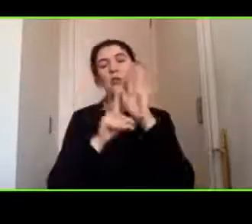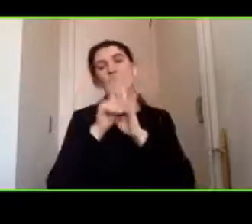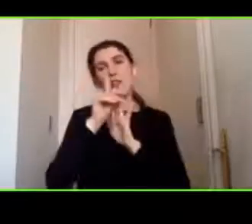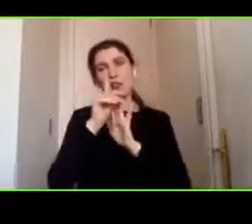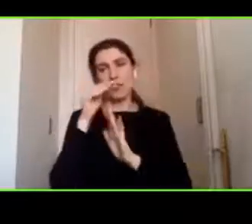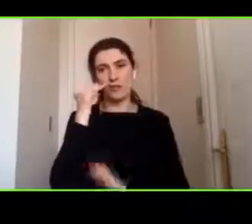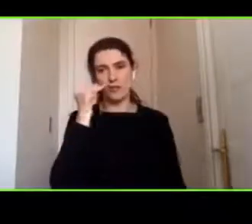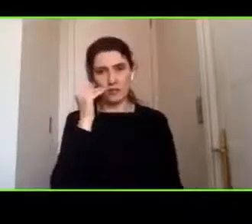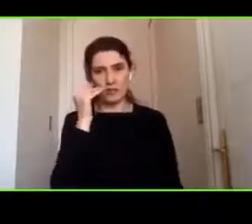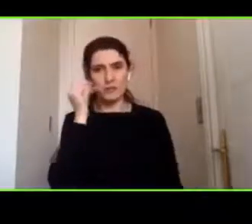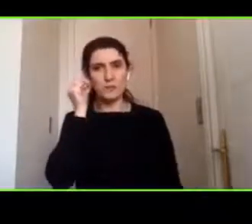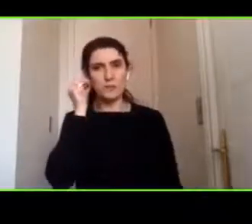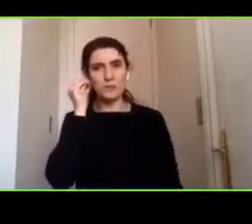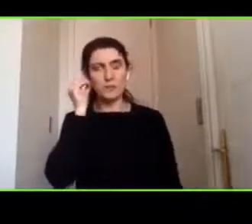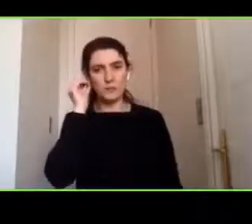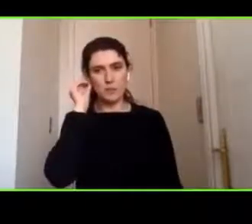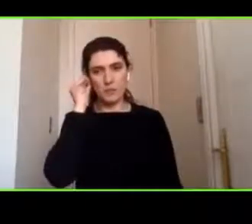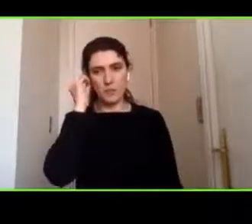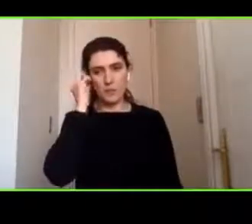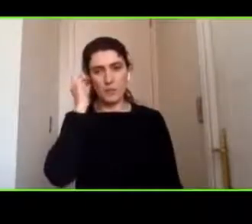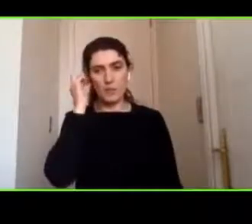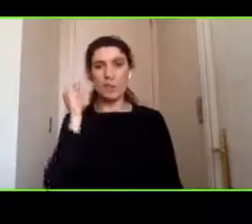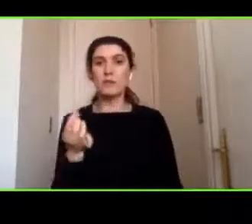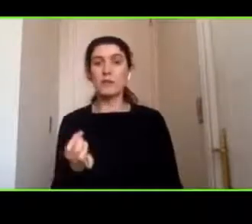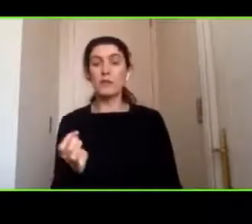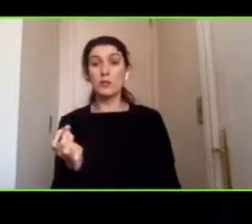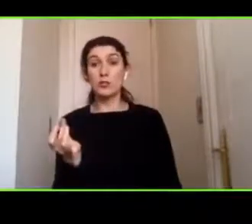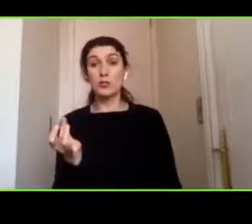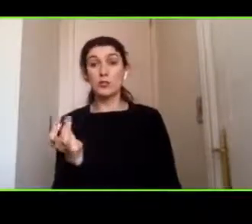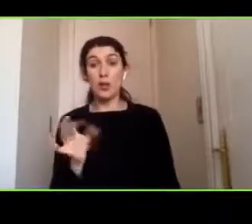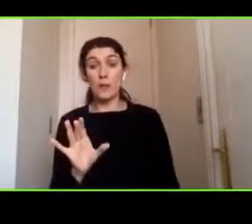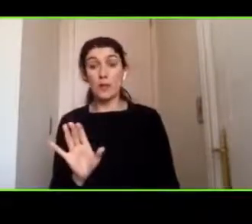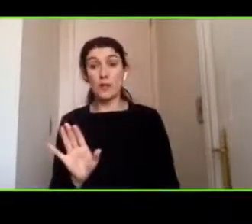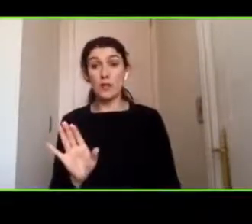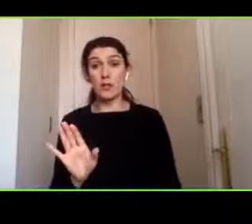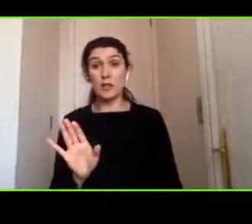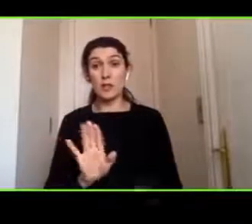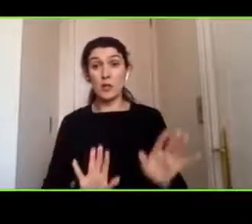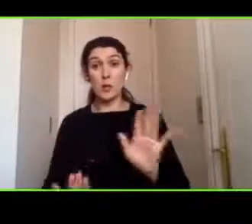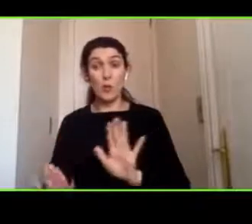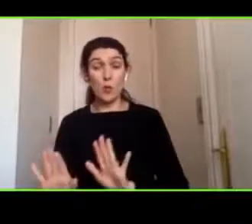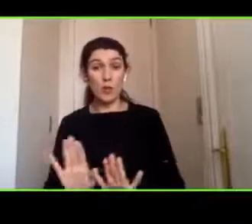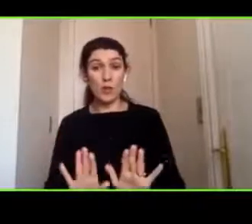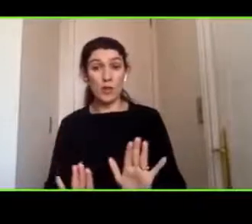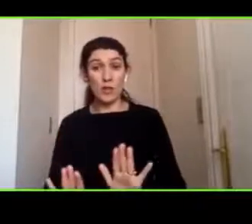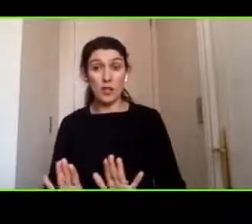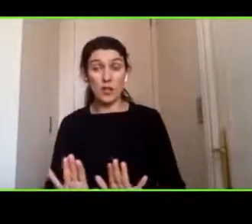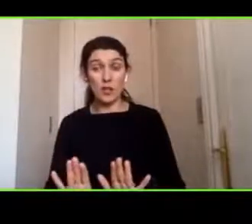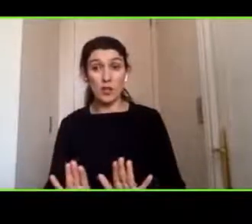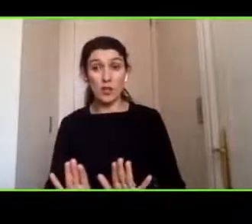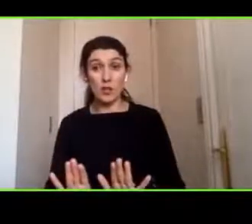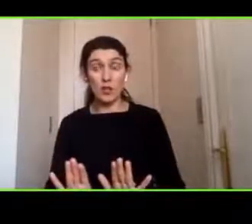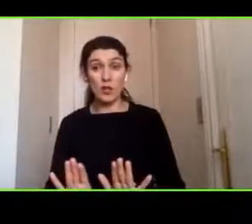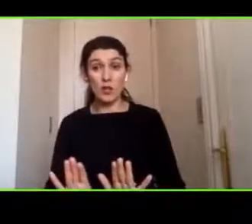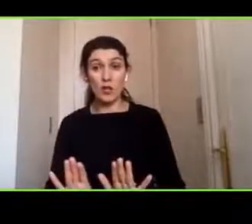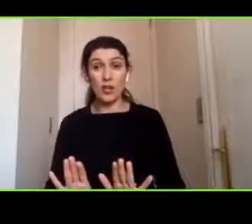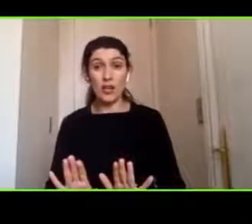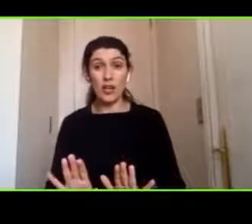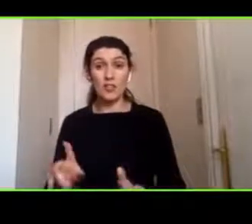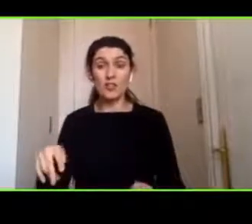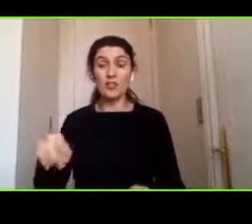basta solamente con cuidarlos cuando son muy chiquititos o a los más hiperactivos solamente